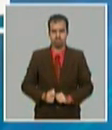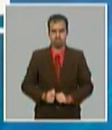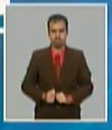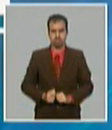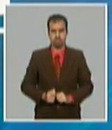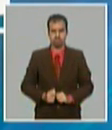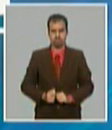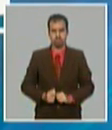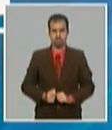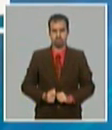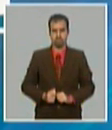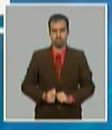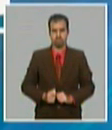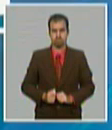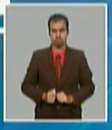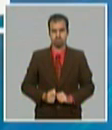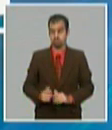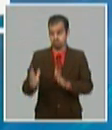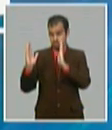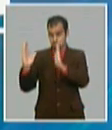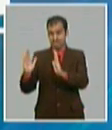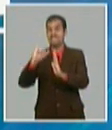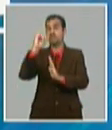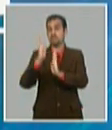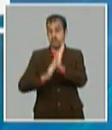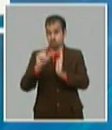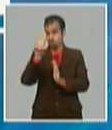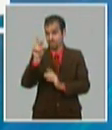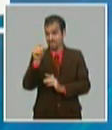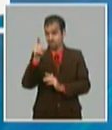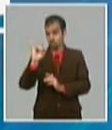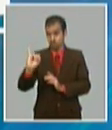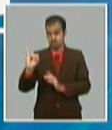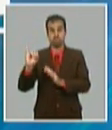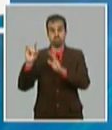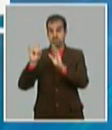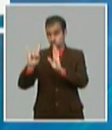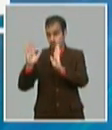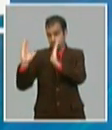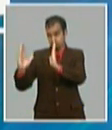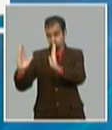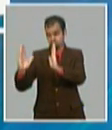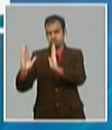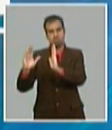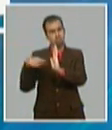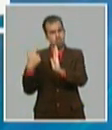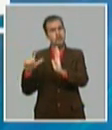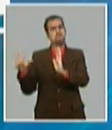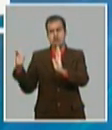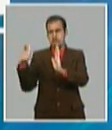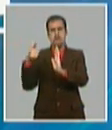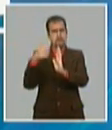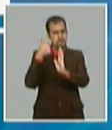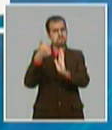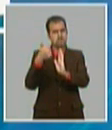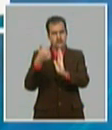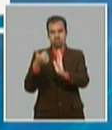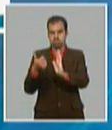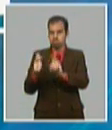quiere decir que hasta el primer semestre del 2019 nosotros veníamos cumpliendo con la meta de crecimiento que se aprobó aquí